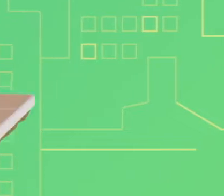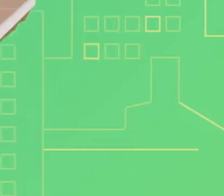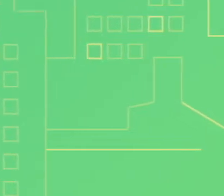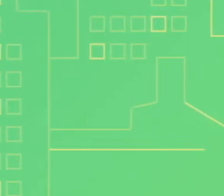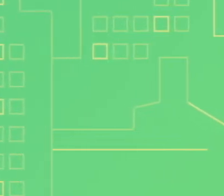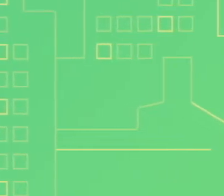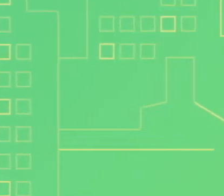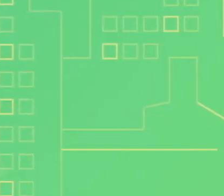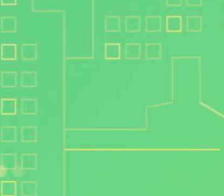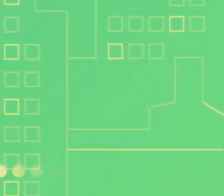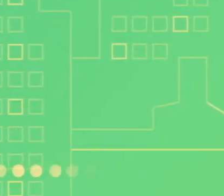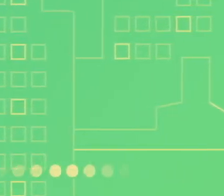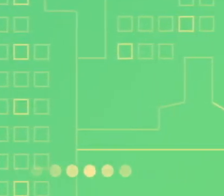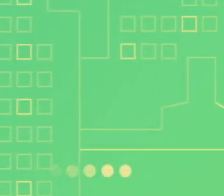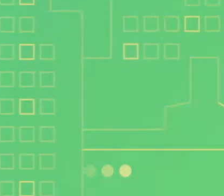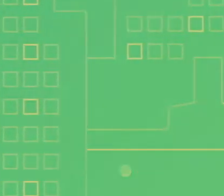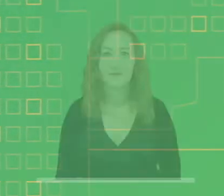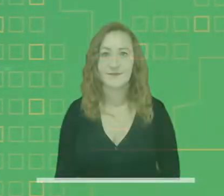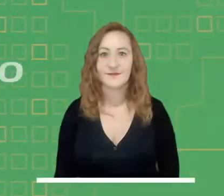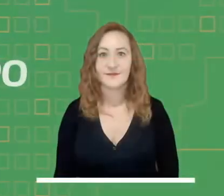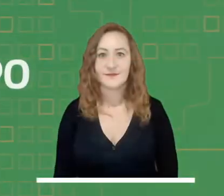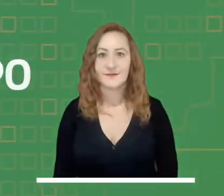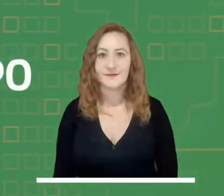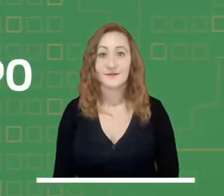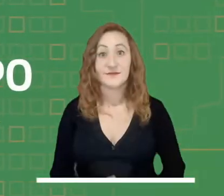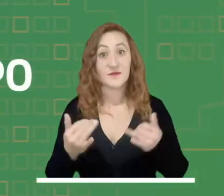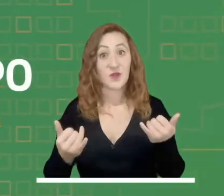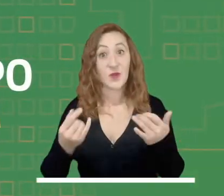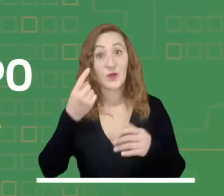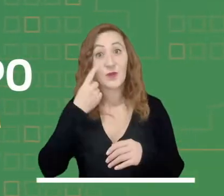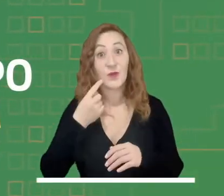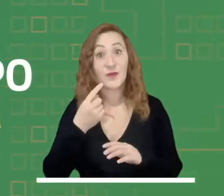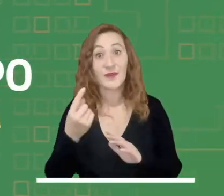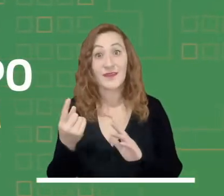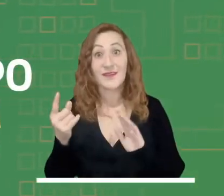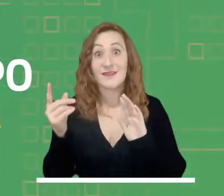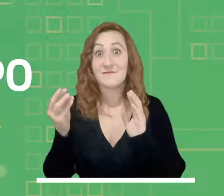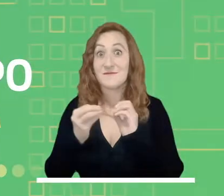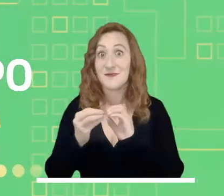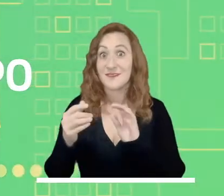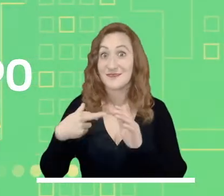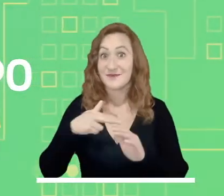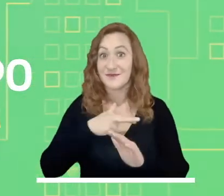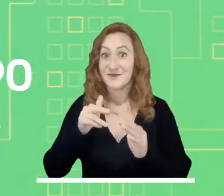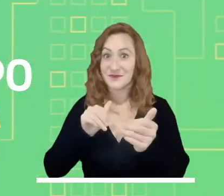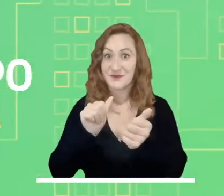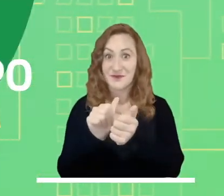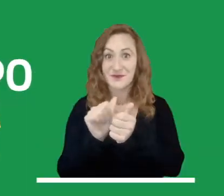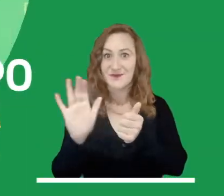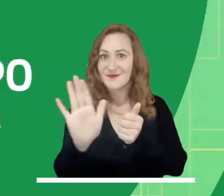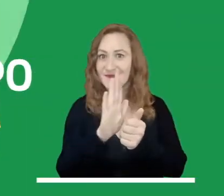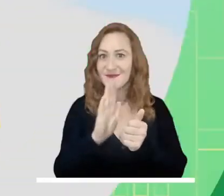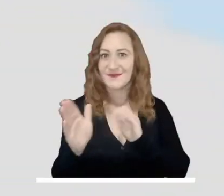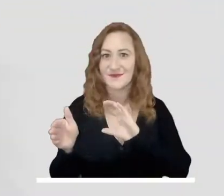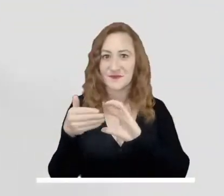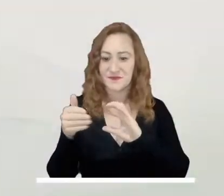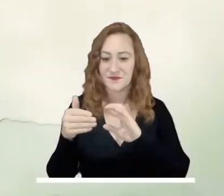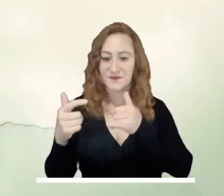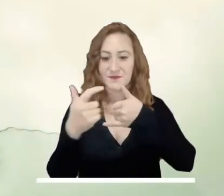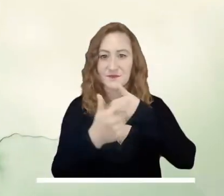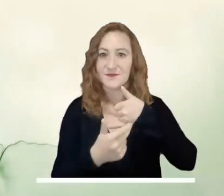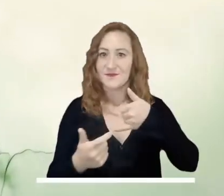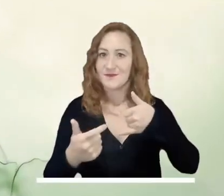Buenos días y bienvenidos. Como todas las mañanas, aquí estamos para invitarlos a conocer las condiciones meteorológicas de las diferentes